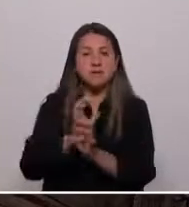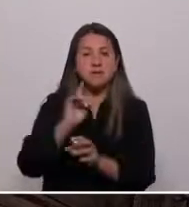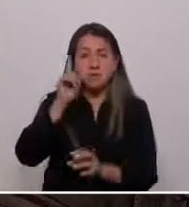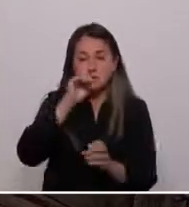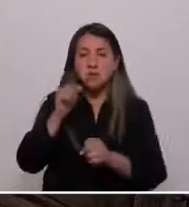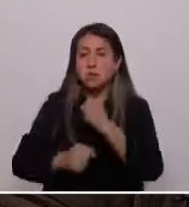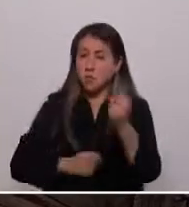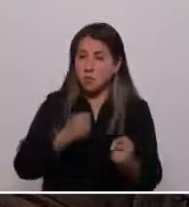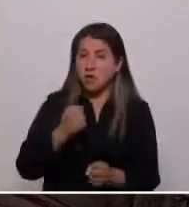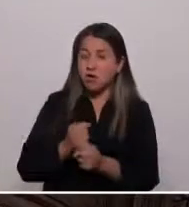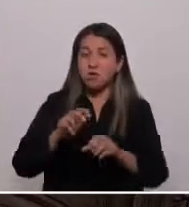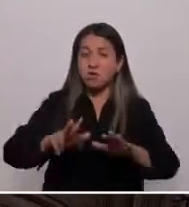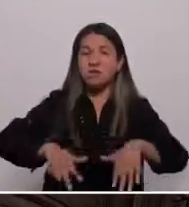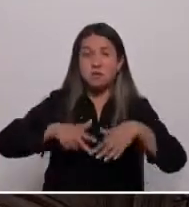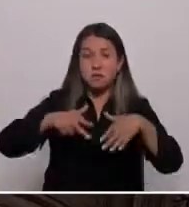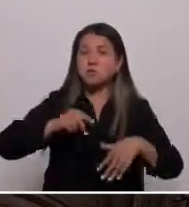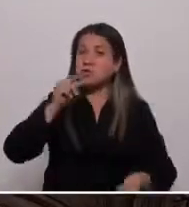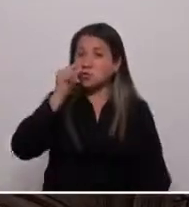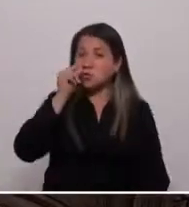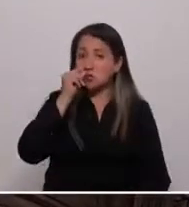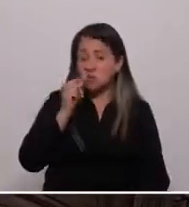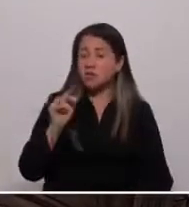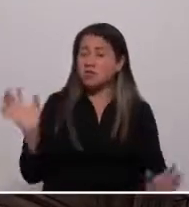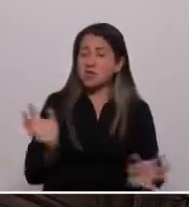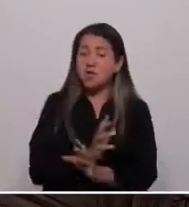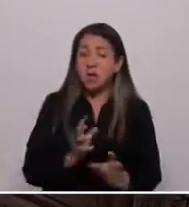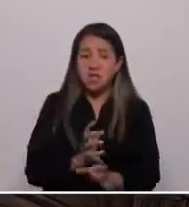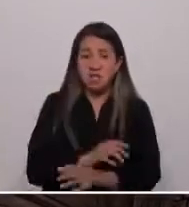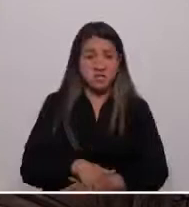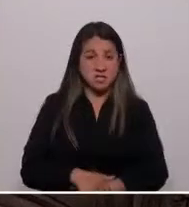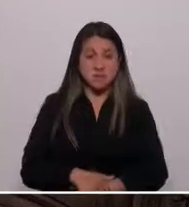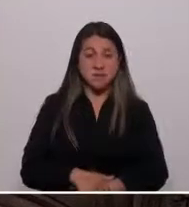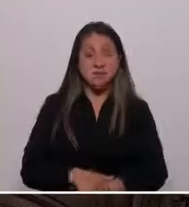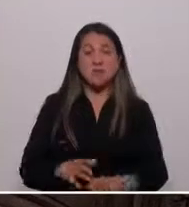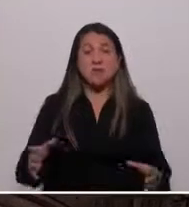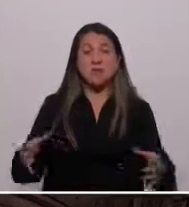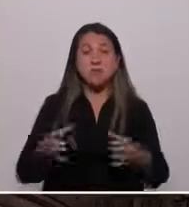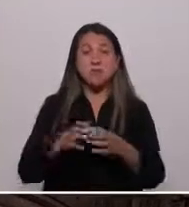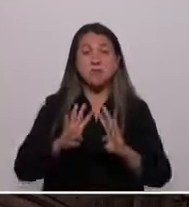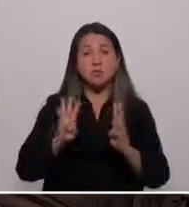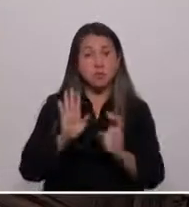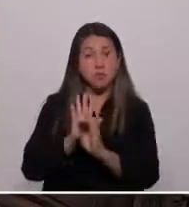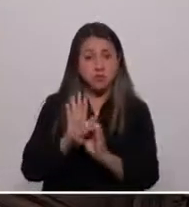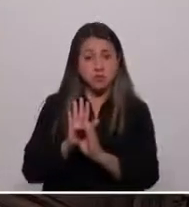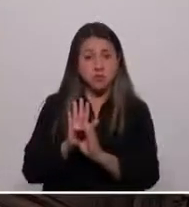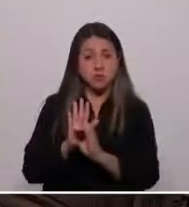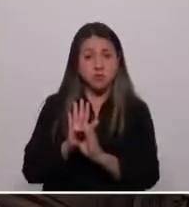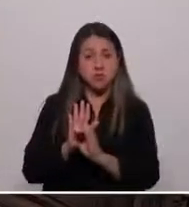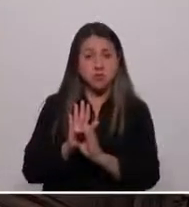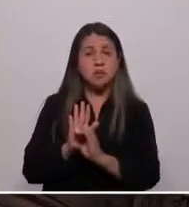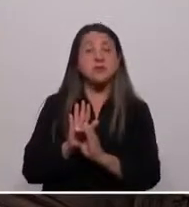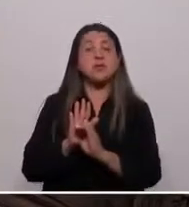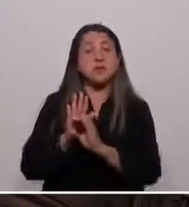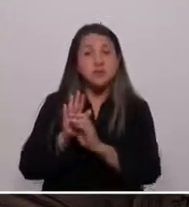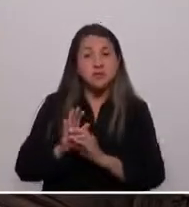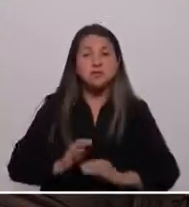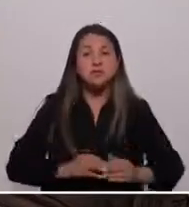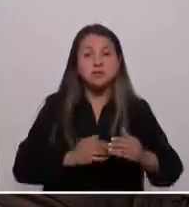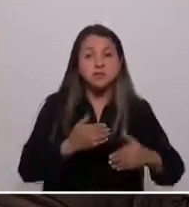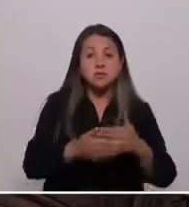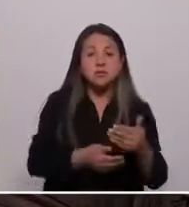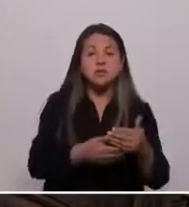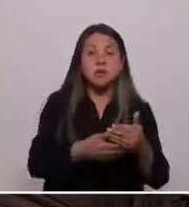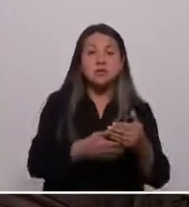el 18 de octubre. Sin disimulo, la dirigencia de la convención ha hermanado el trabajo constitucional a la violencia.